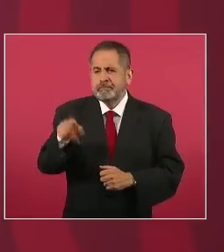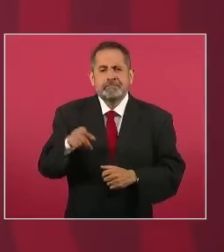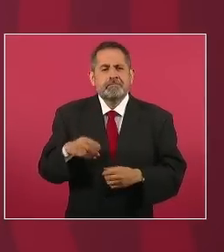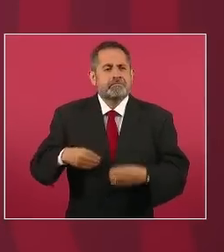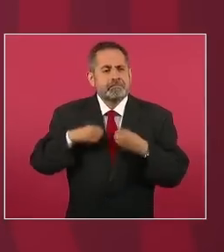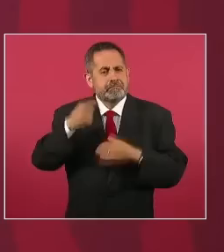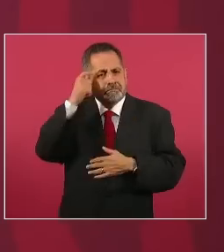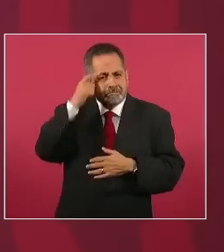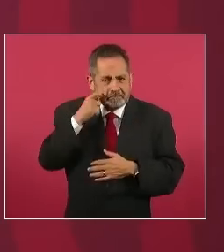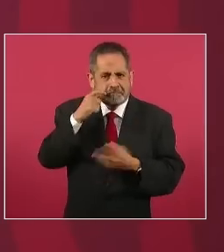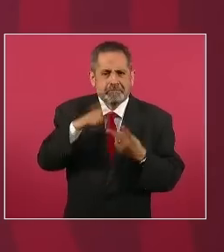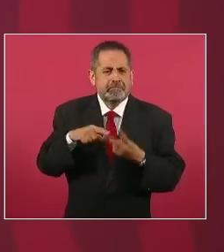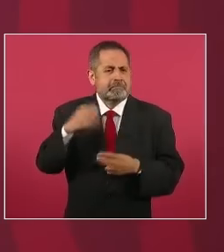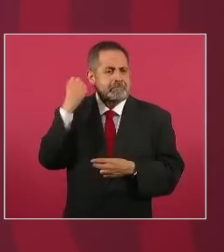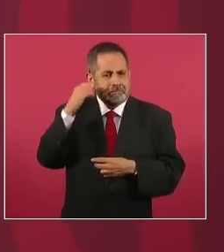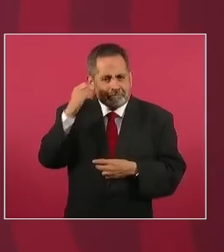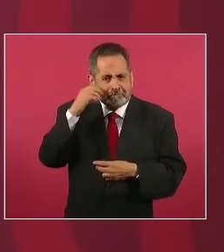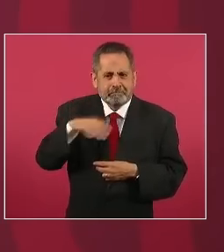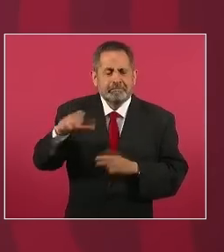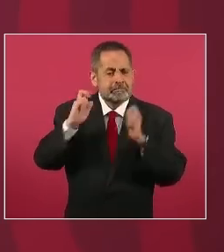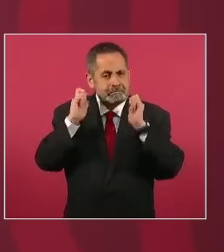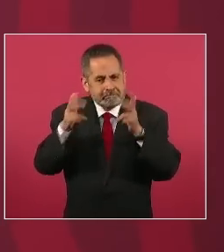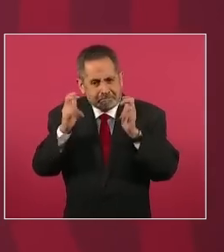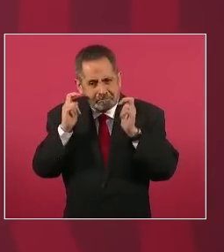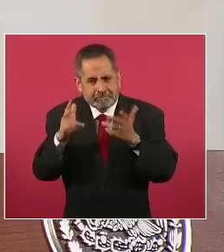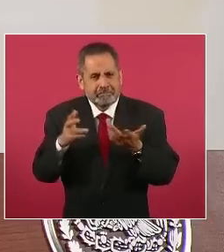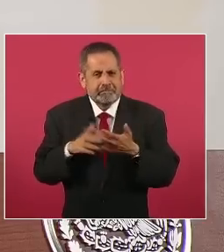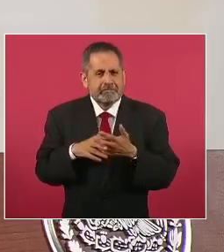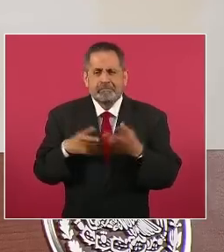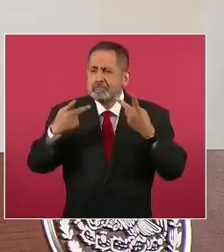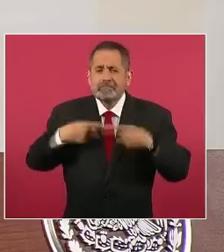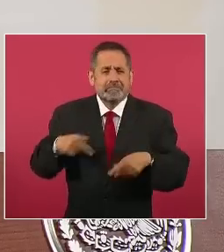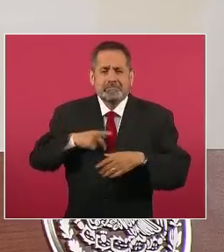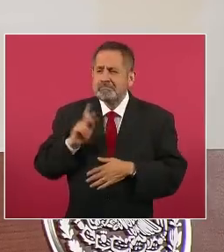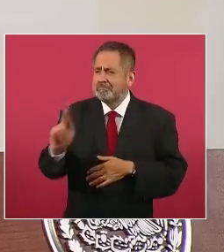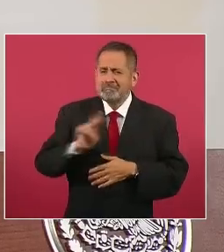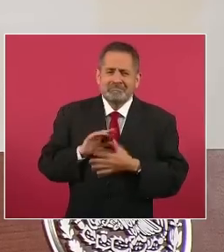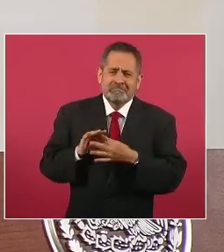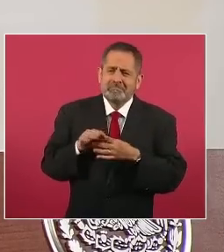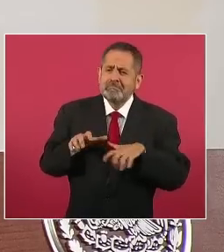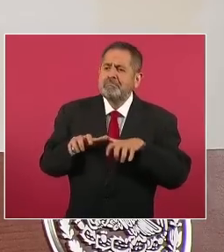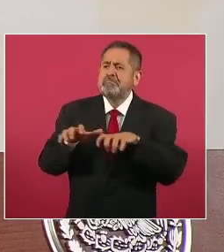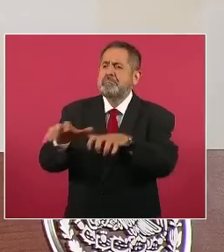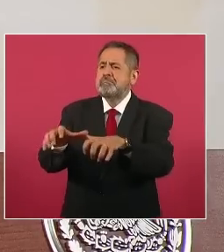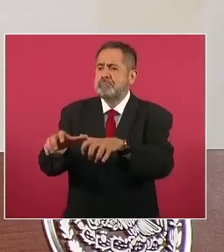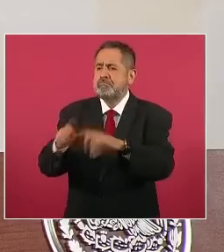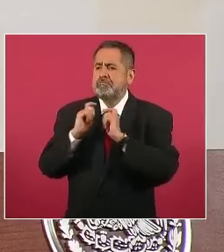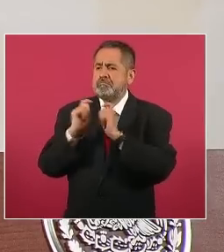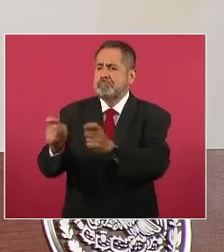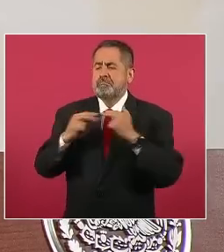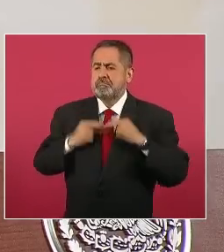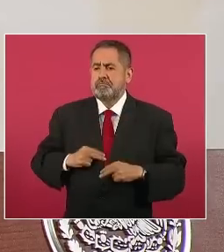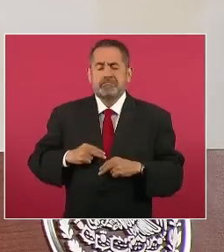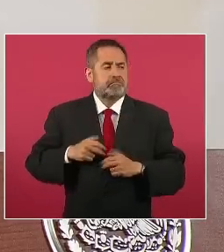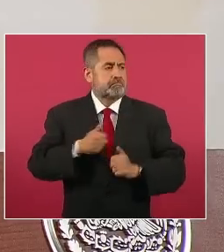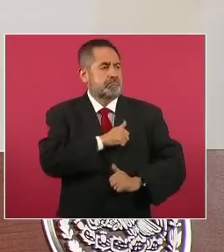ay pero es que yo entrego despensas cuando llega el huracán no no no no no esas son